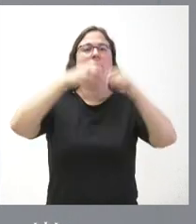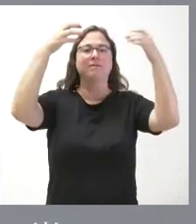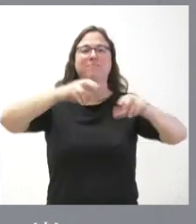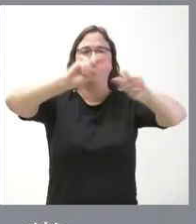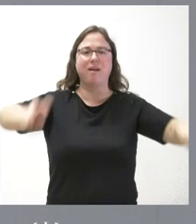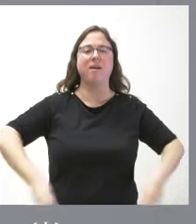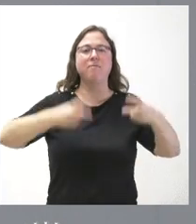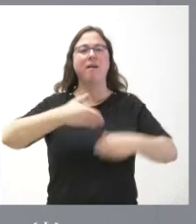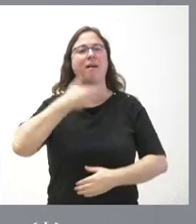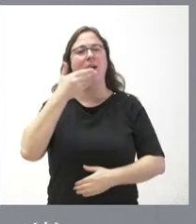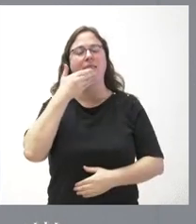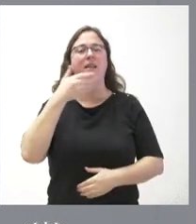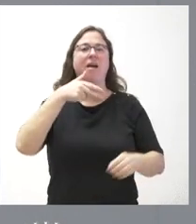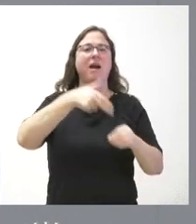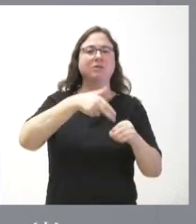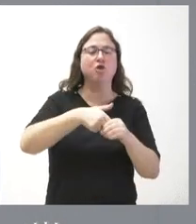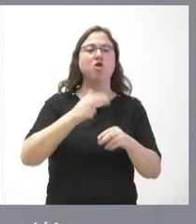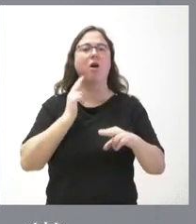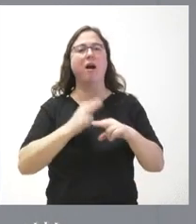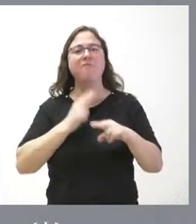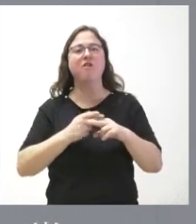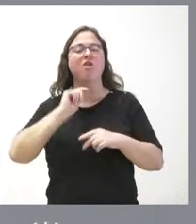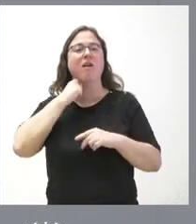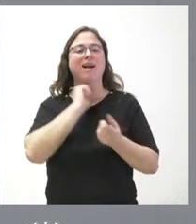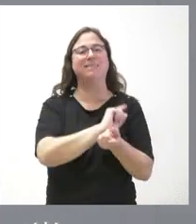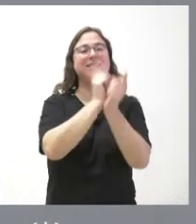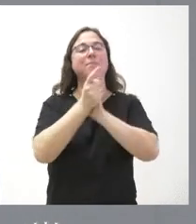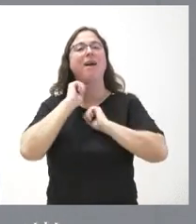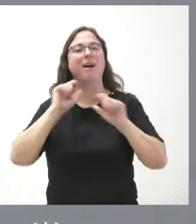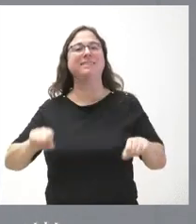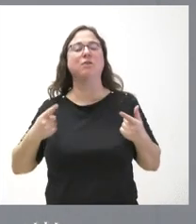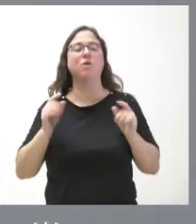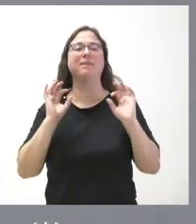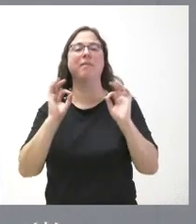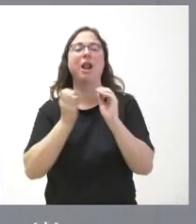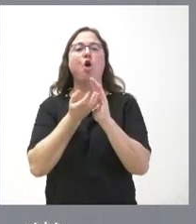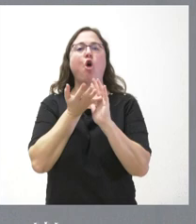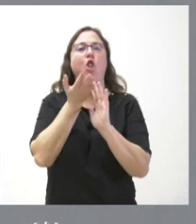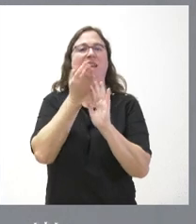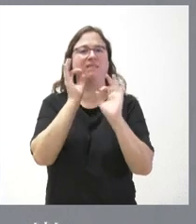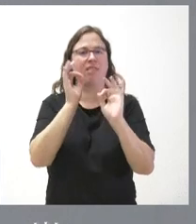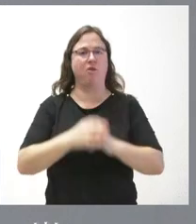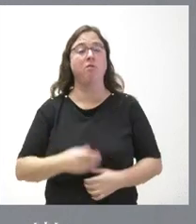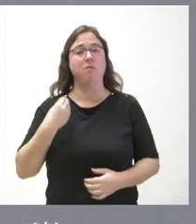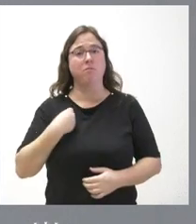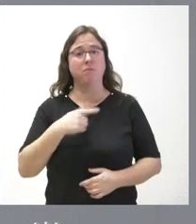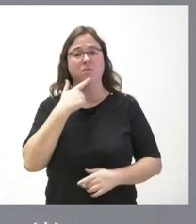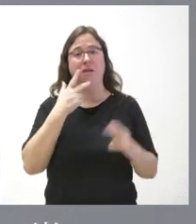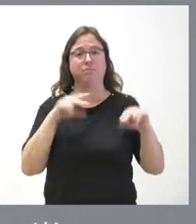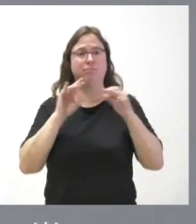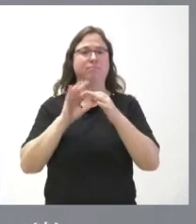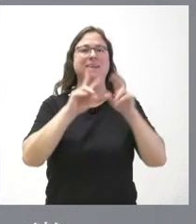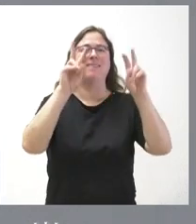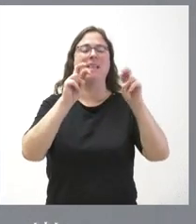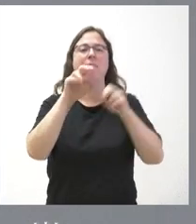calderas de gasóleo, carbón o gas, por otras, de gas natural de condensación. Y, asimismo, por terminar lo que tiene que ver con el